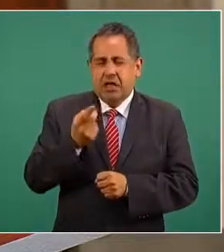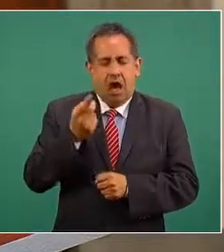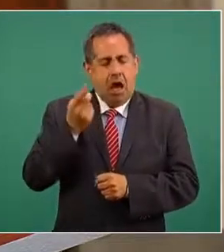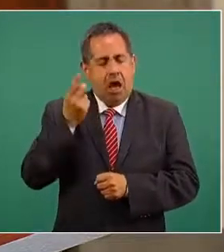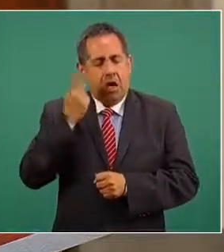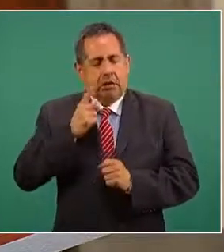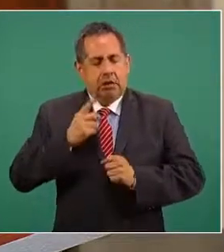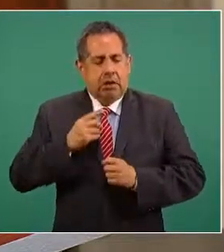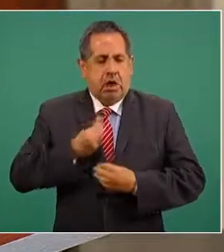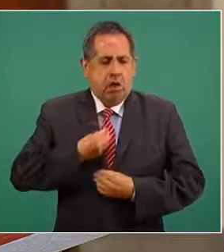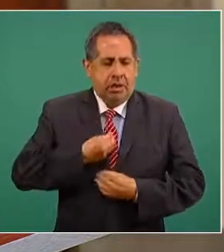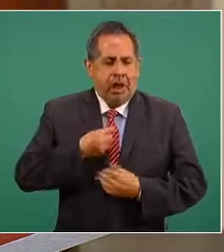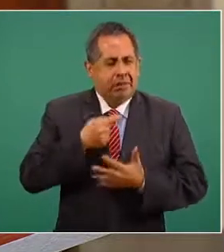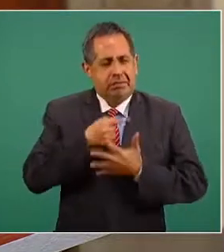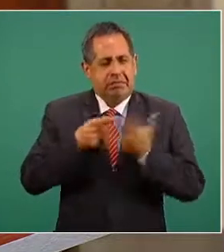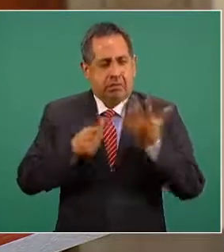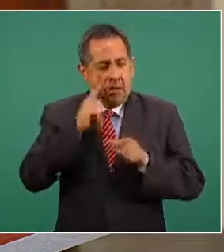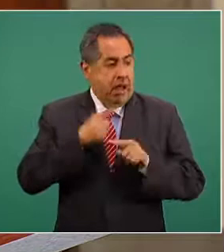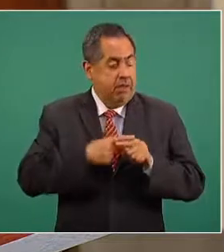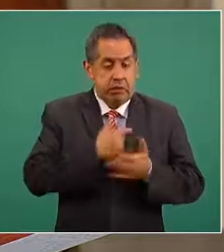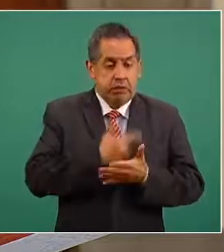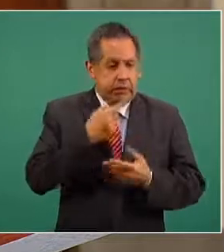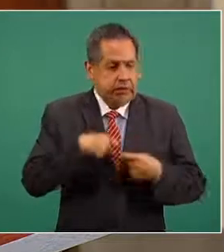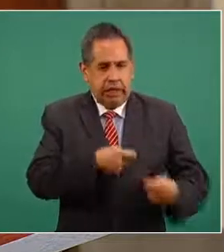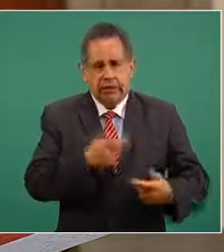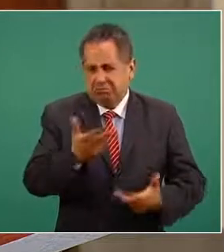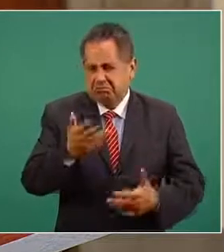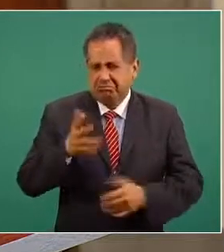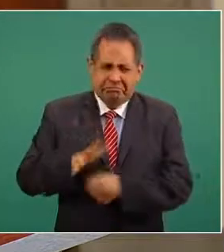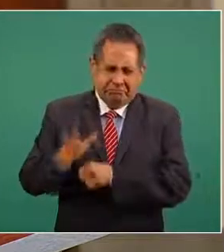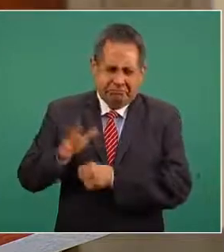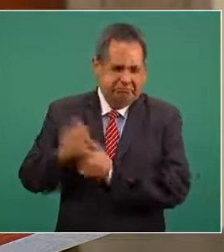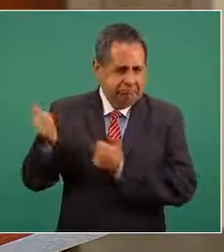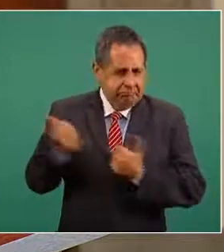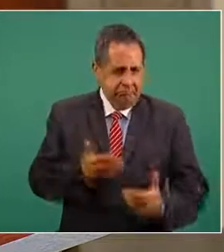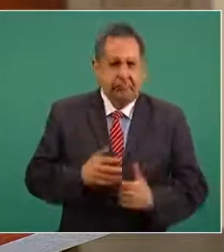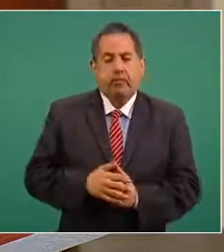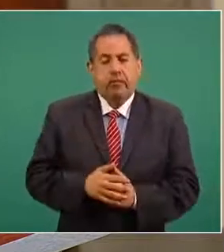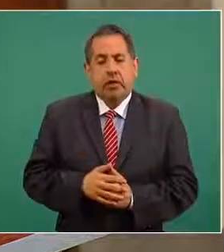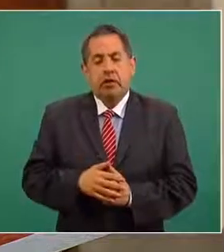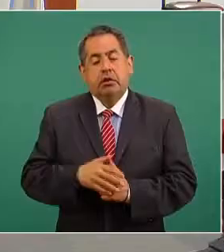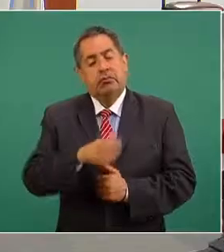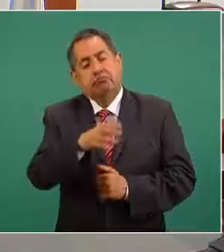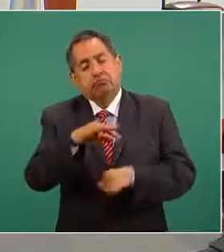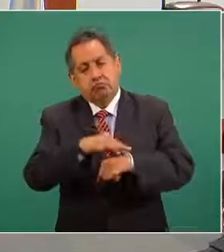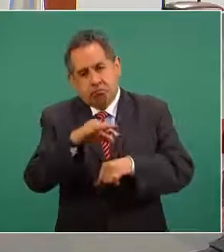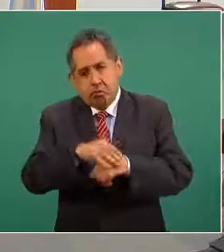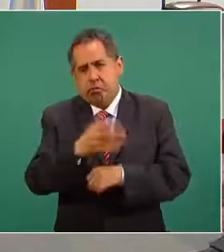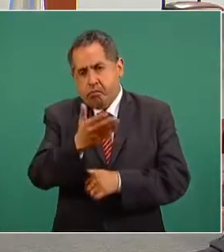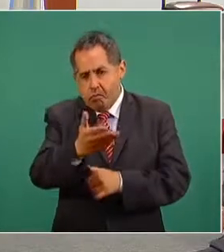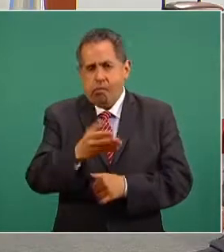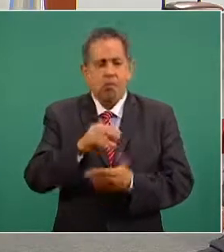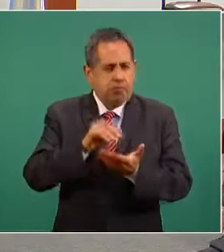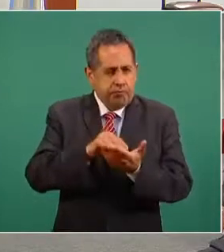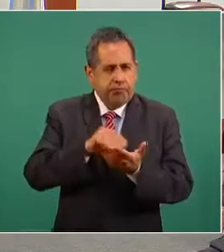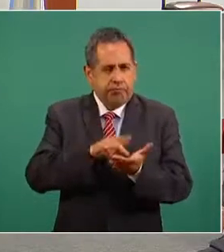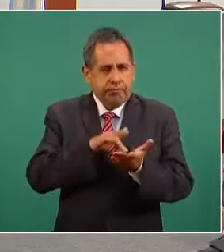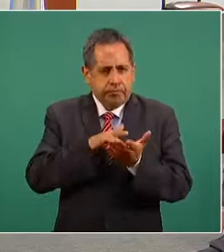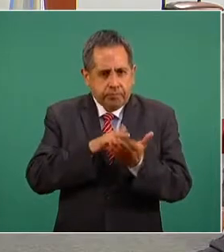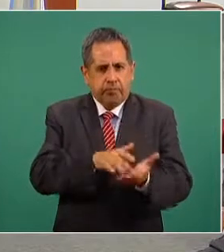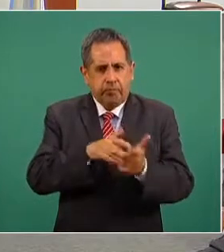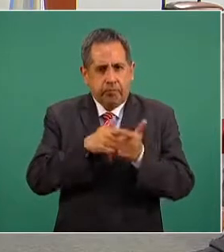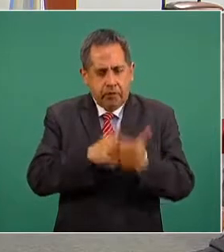enfermos graves entonces vamos a seguir doctor apoyándoles